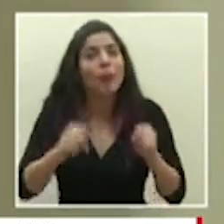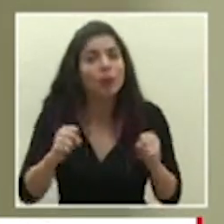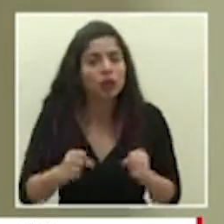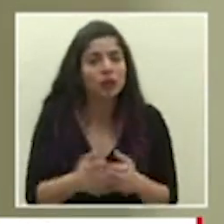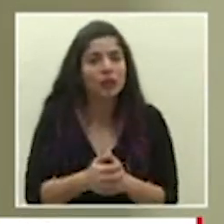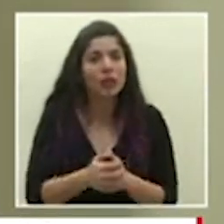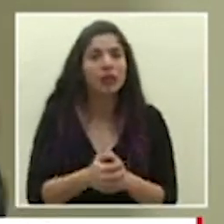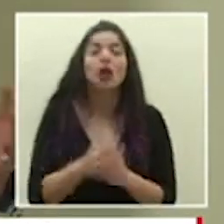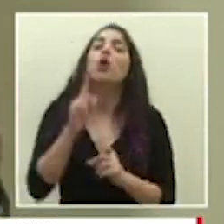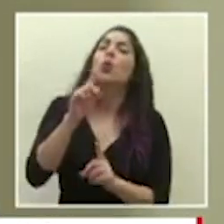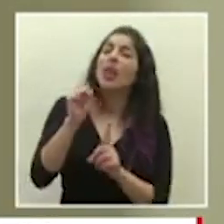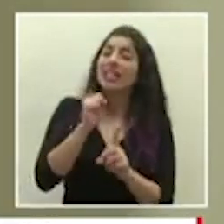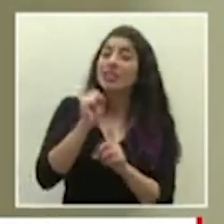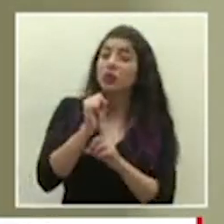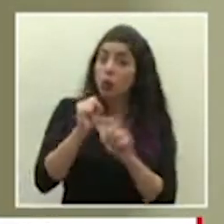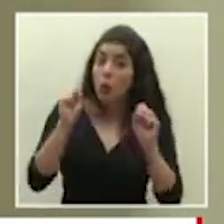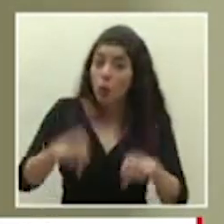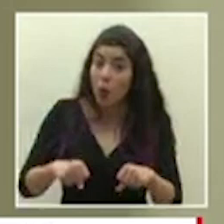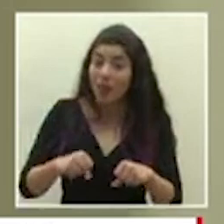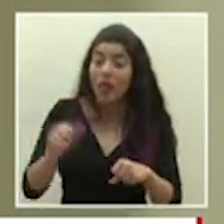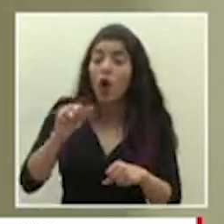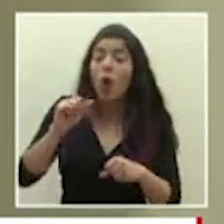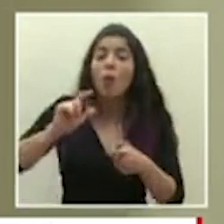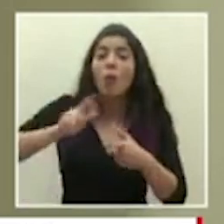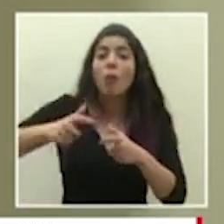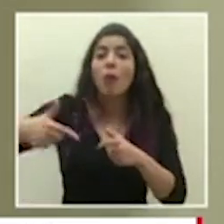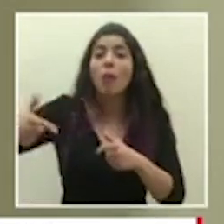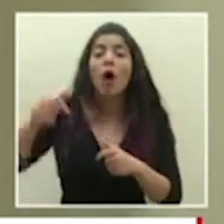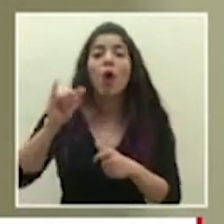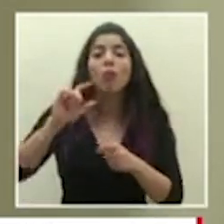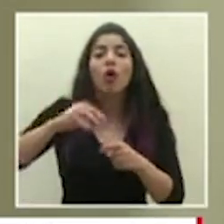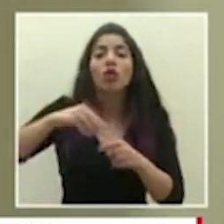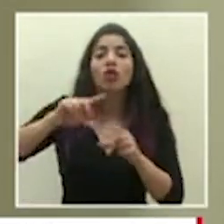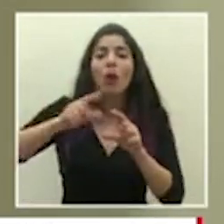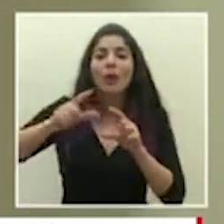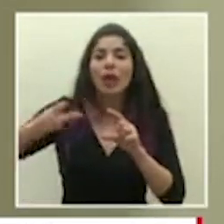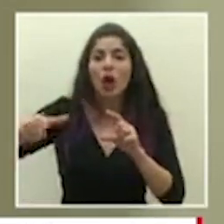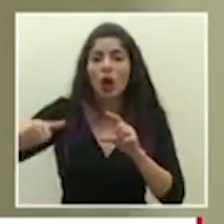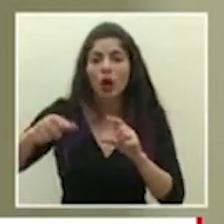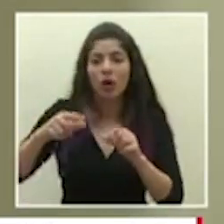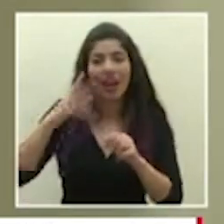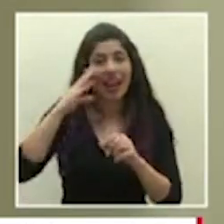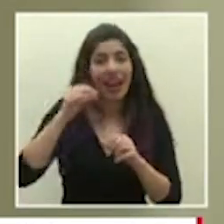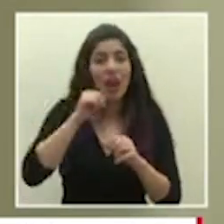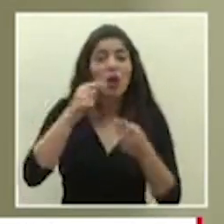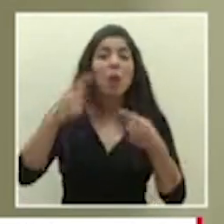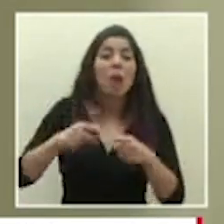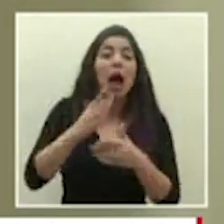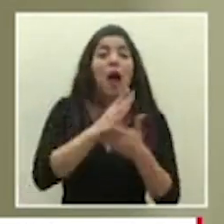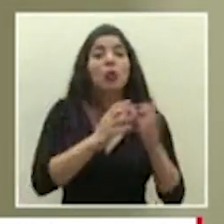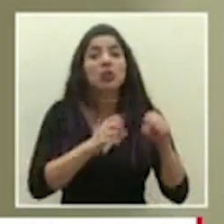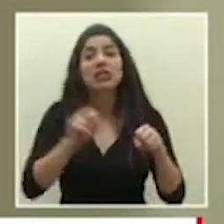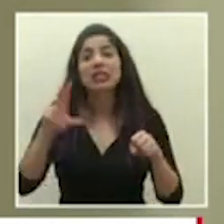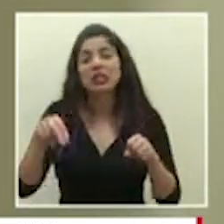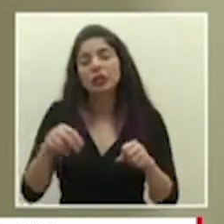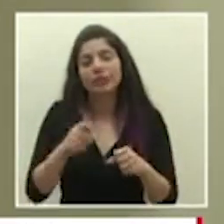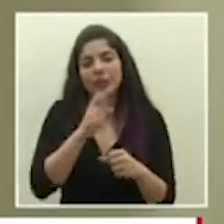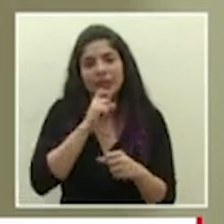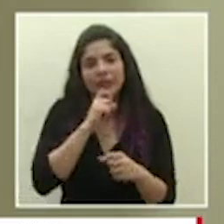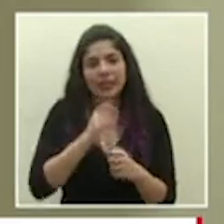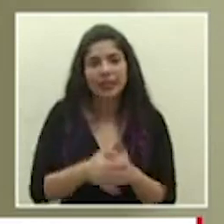y en una situación que se puede ir que en un dominó en un efecto dominó es muy difícil decir que eso no va a ocurrir para algunos de nosotros